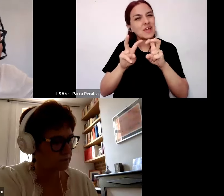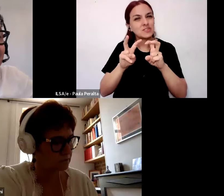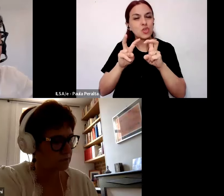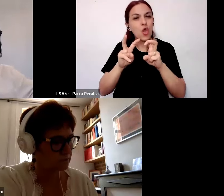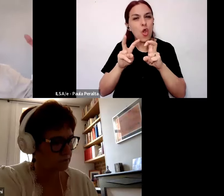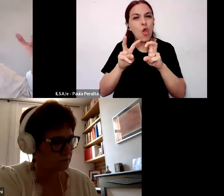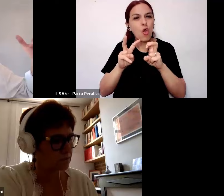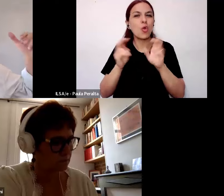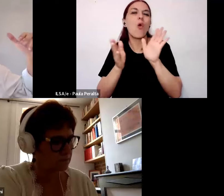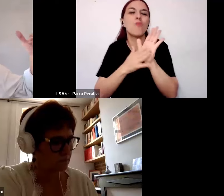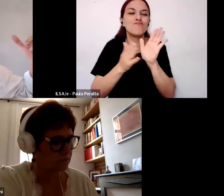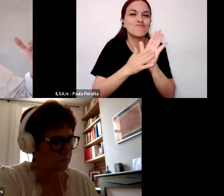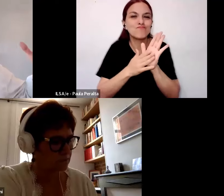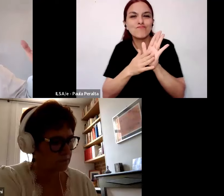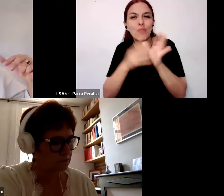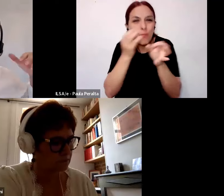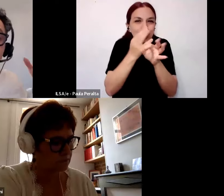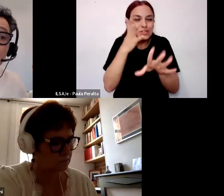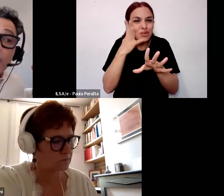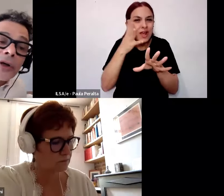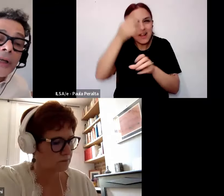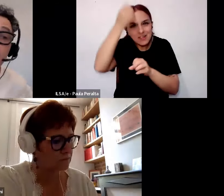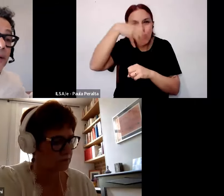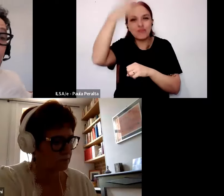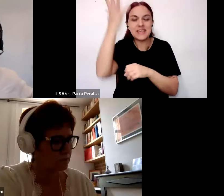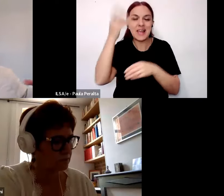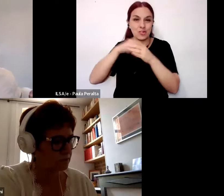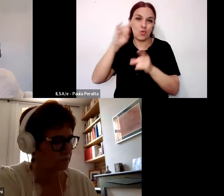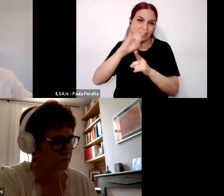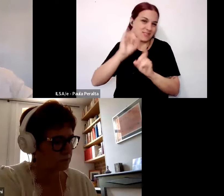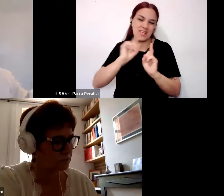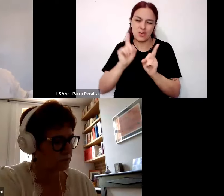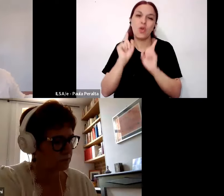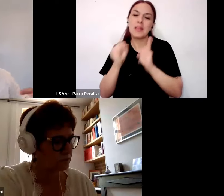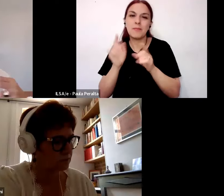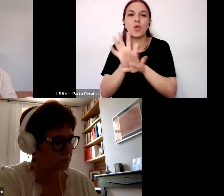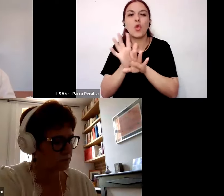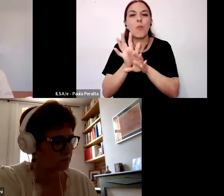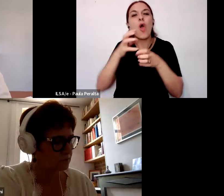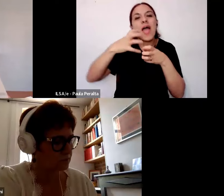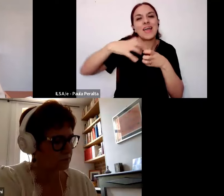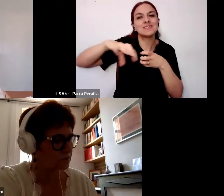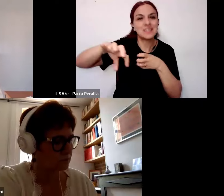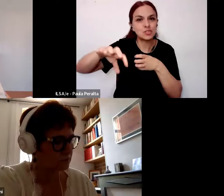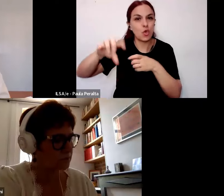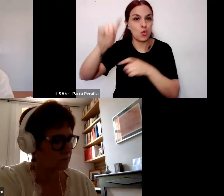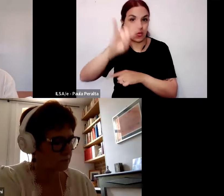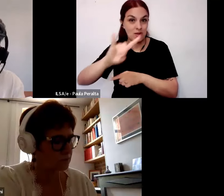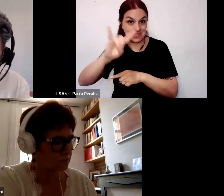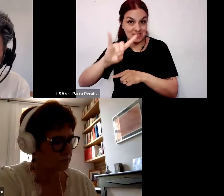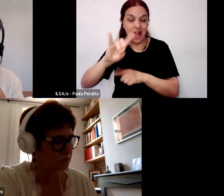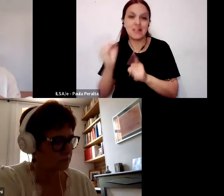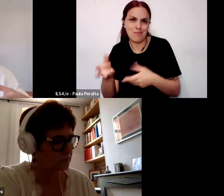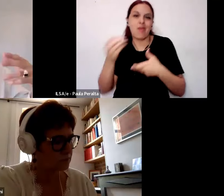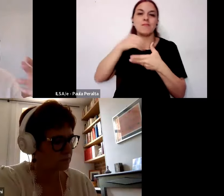acreditada de la universidad sino más bien en lo que se denomina extensión universitaria y transferencia